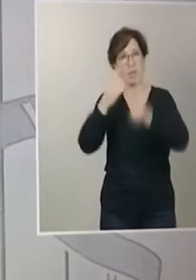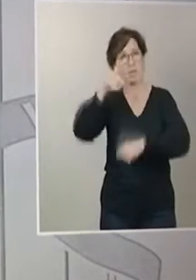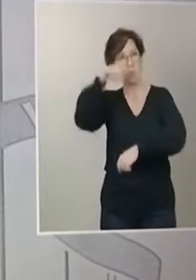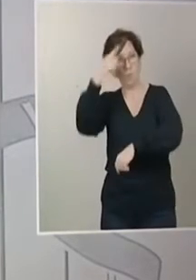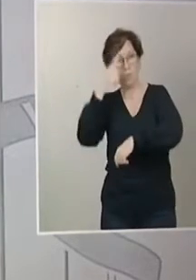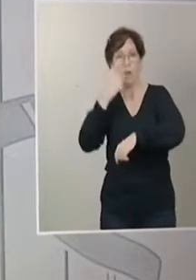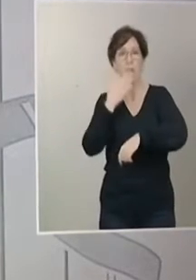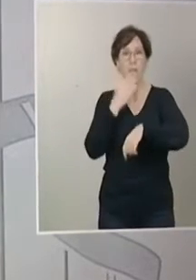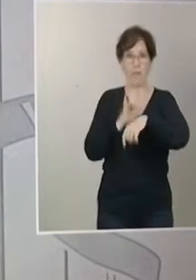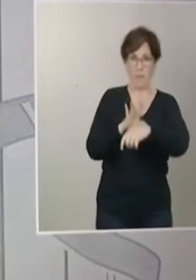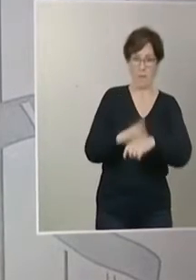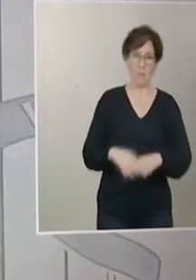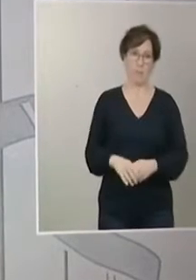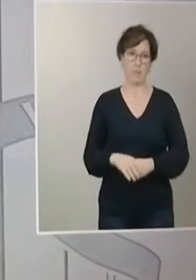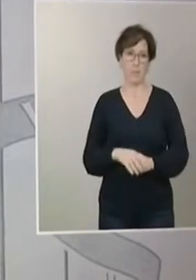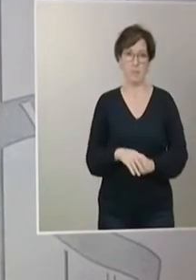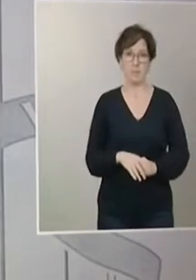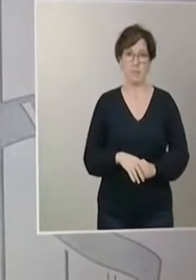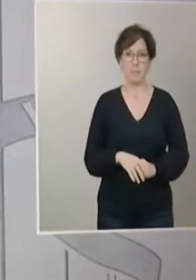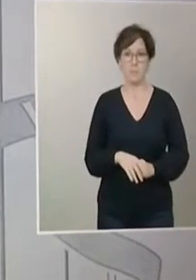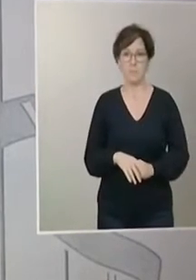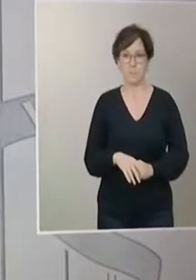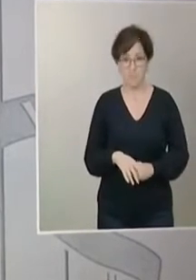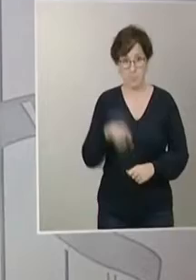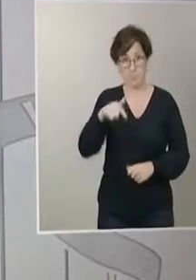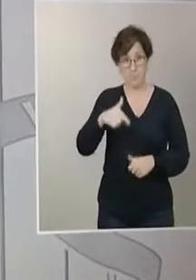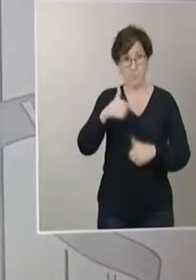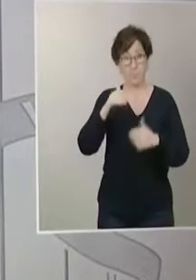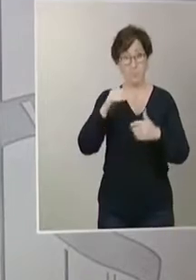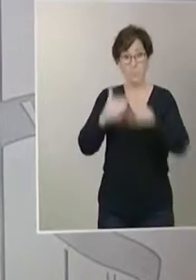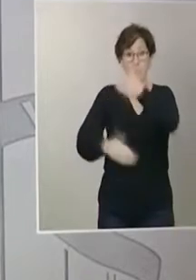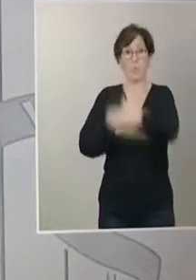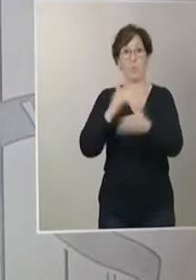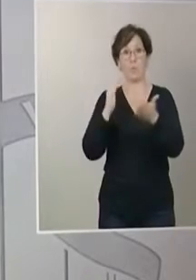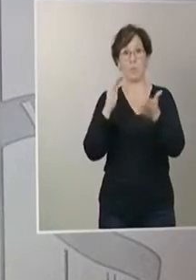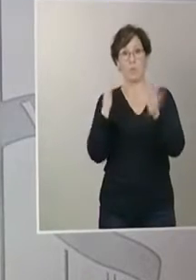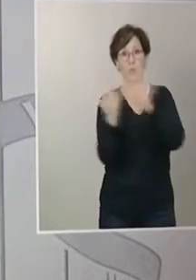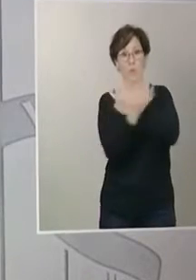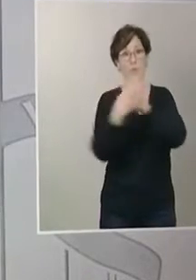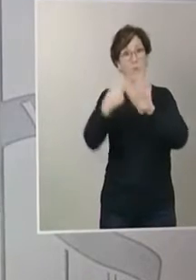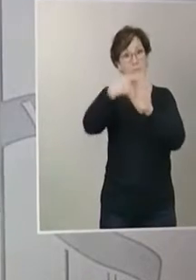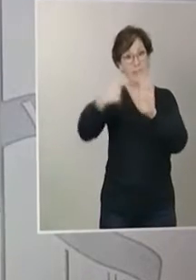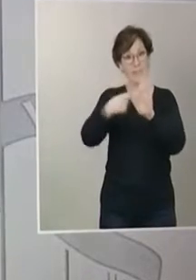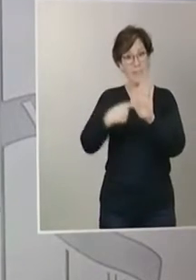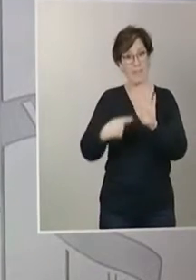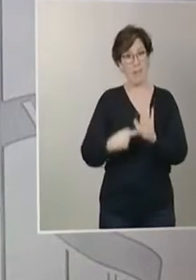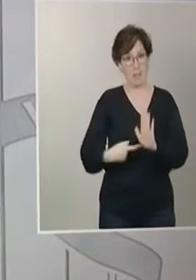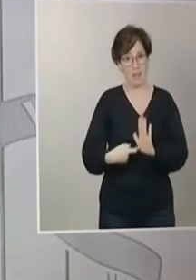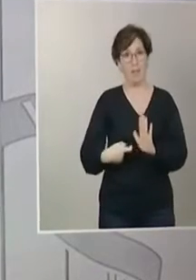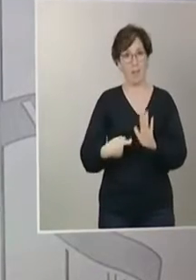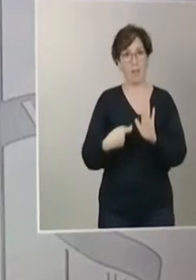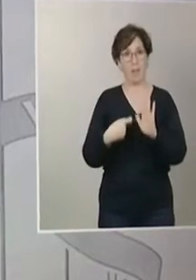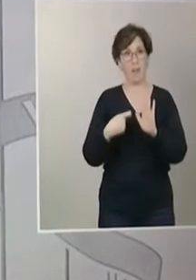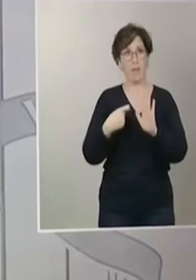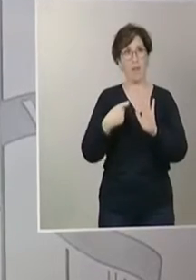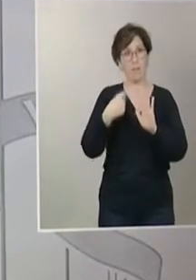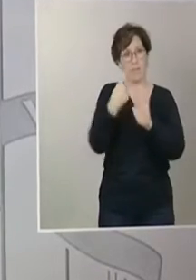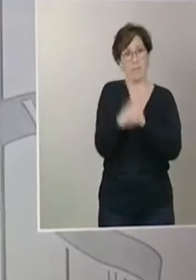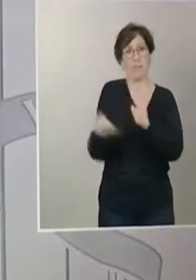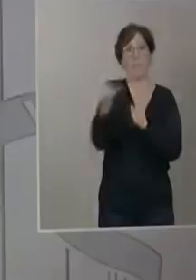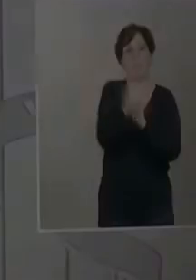Aprobado, aquí firmo la carta para el doctor Juan José Mendoza, presidente de la sala constitucional.